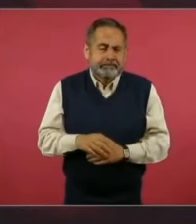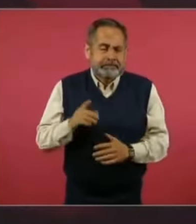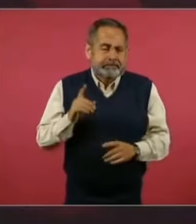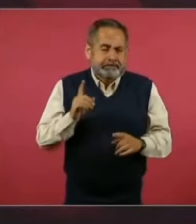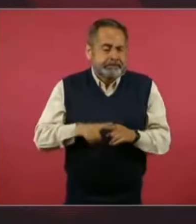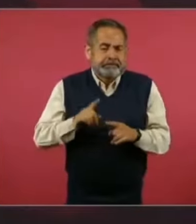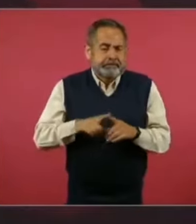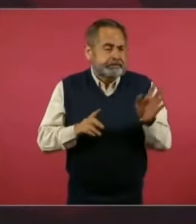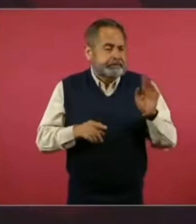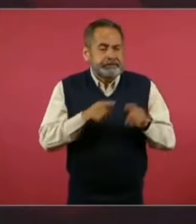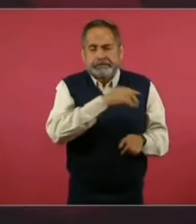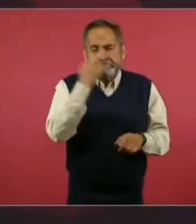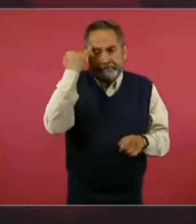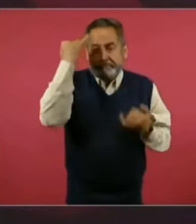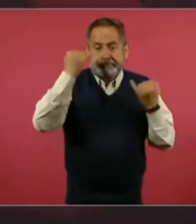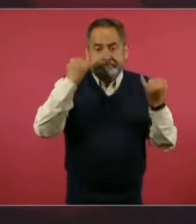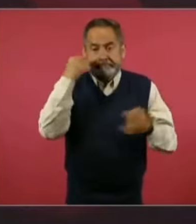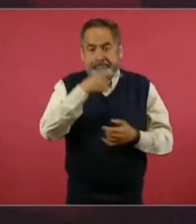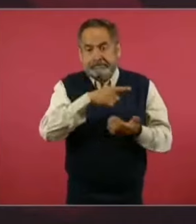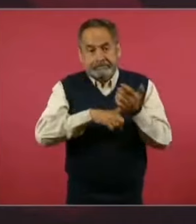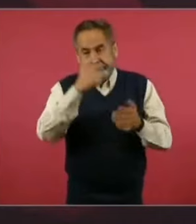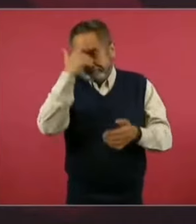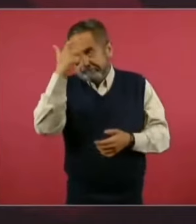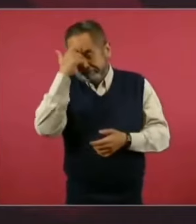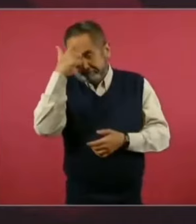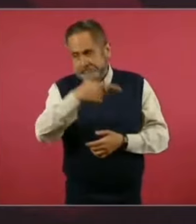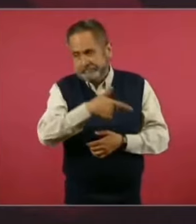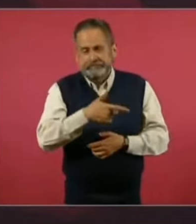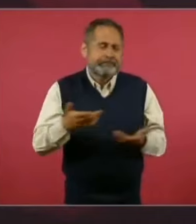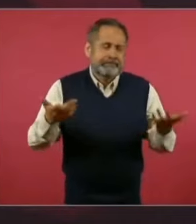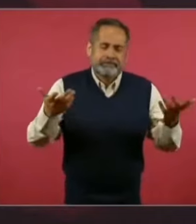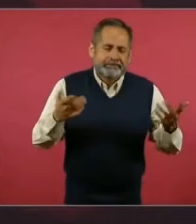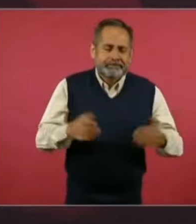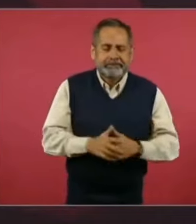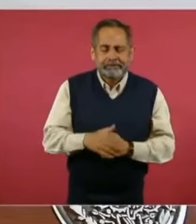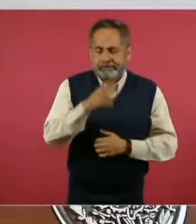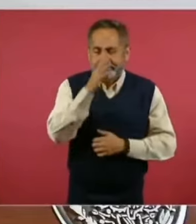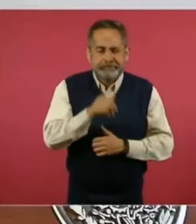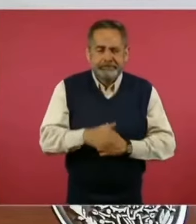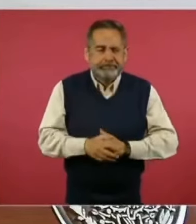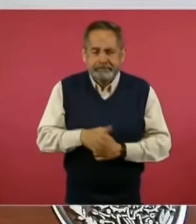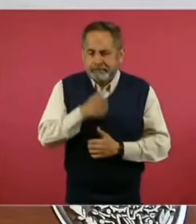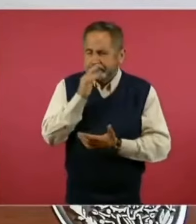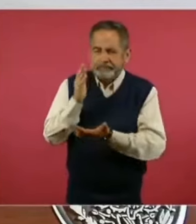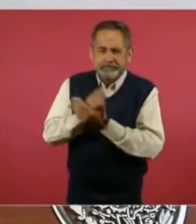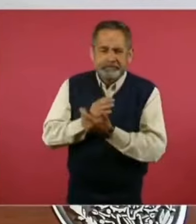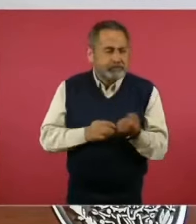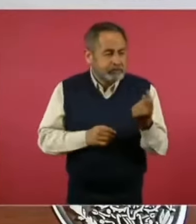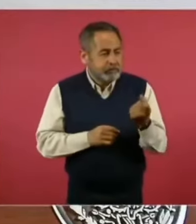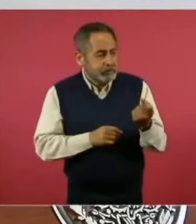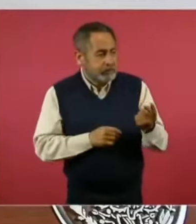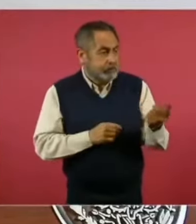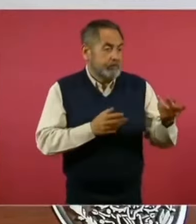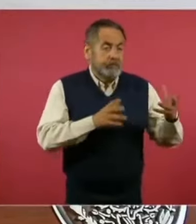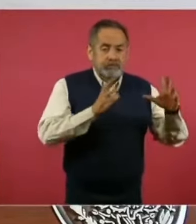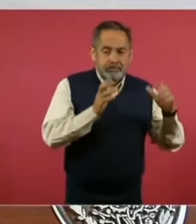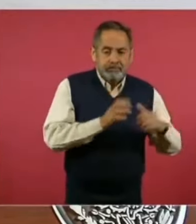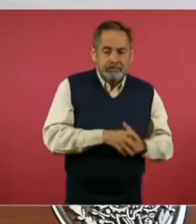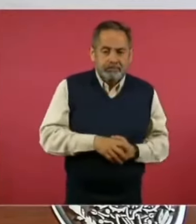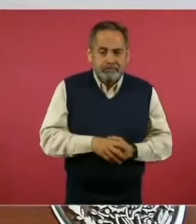en el Poder Judicial, no uno, espero que